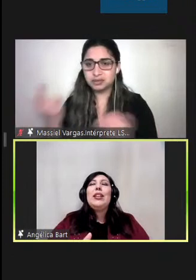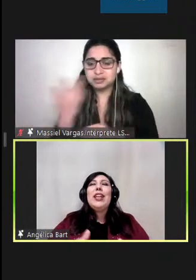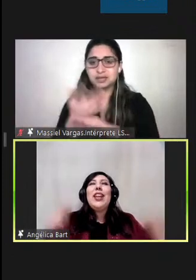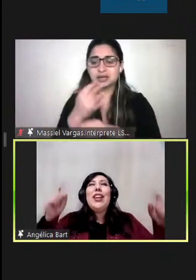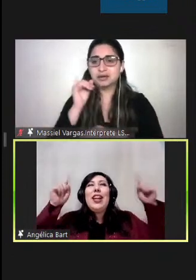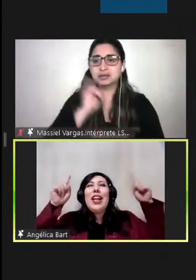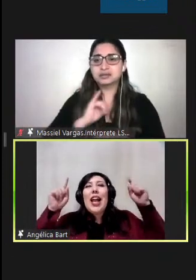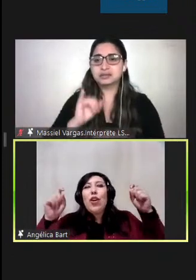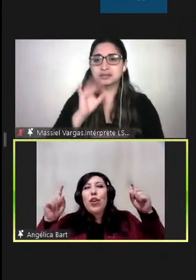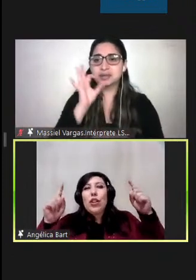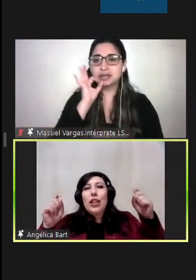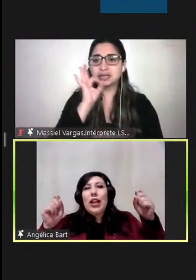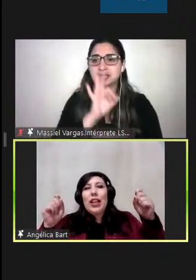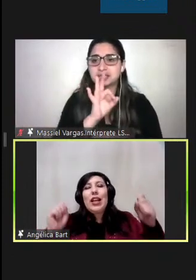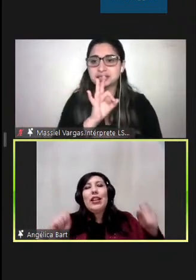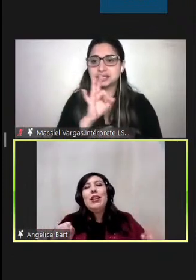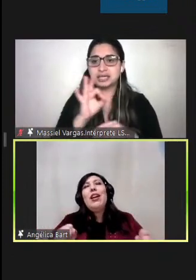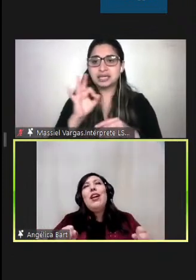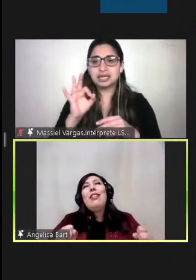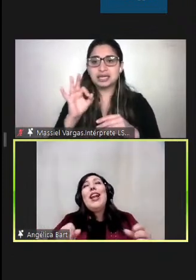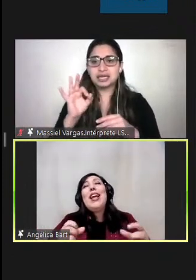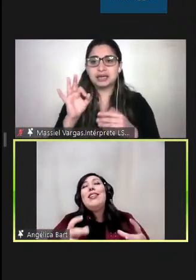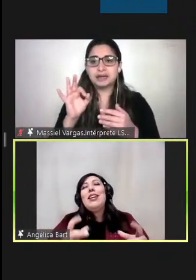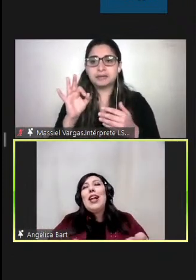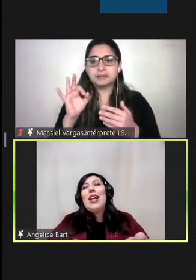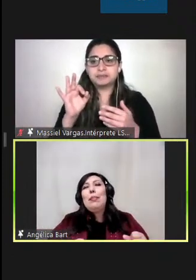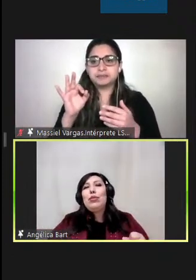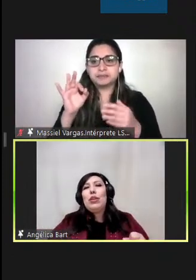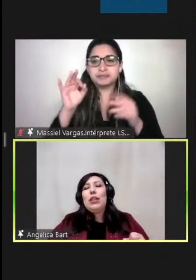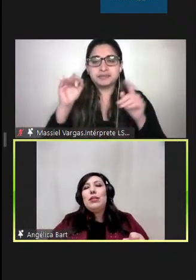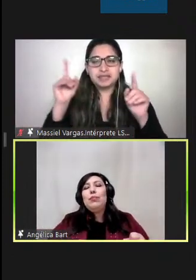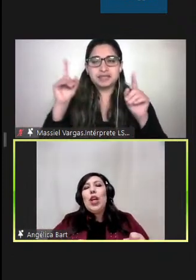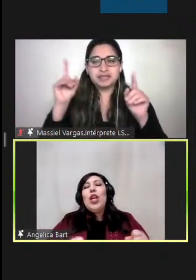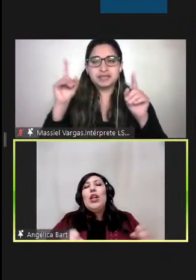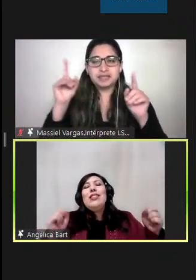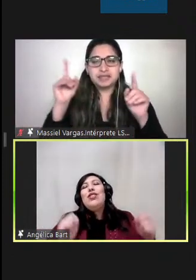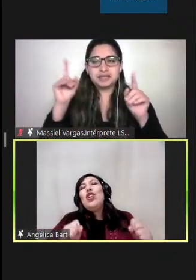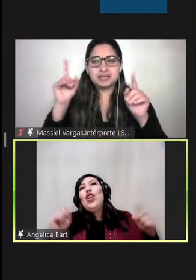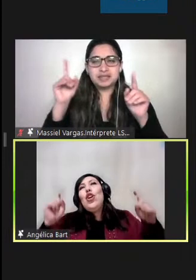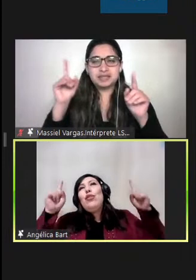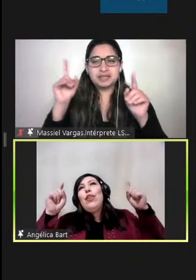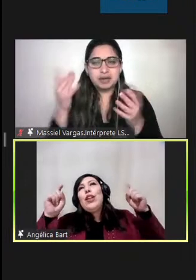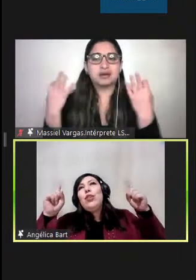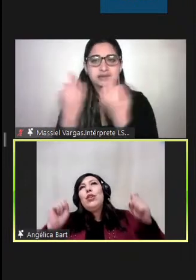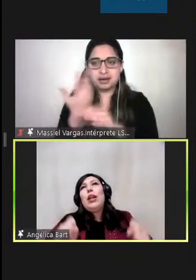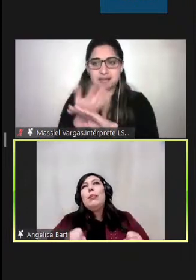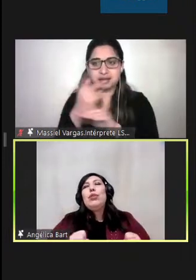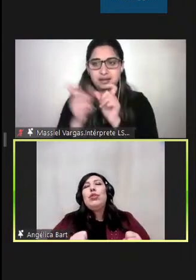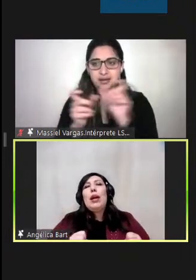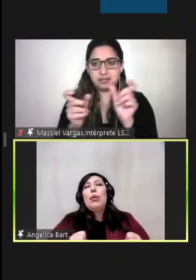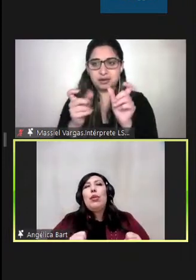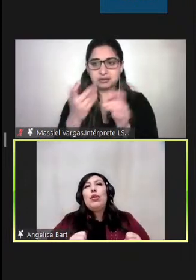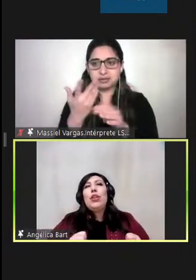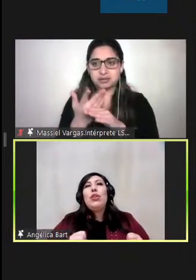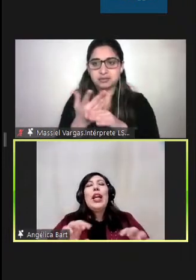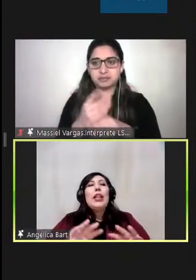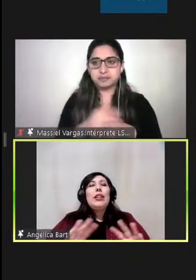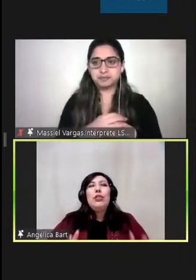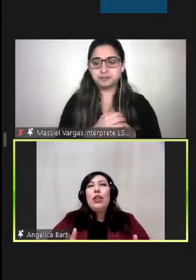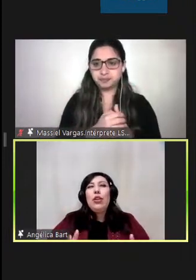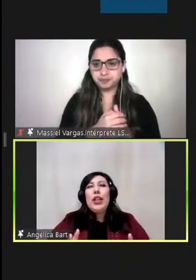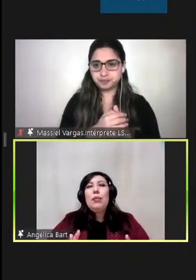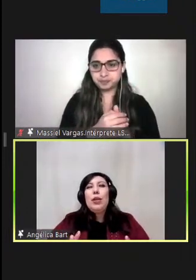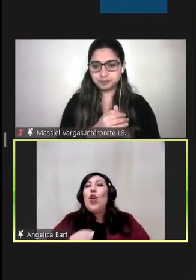poder garantizar desde la lógica de la integridad de las personas yo no ofendo a otras personas por lo tanto